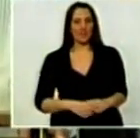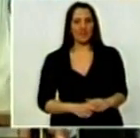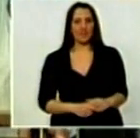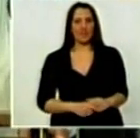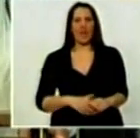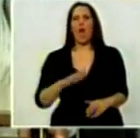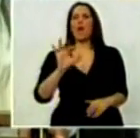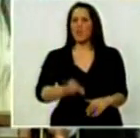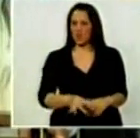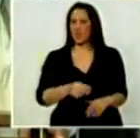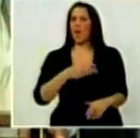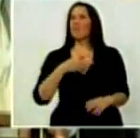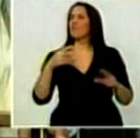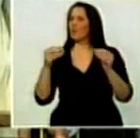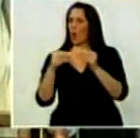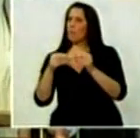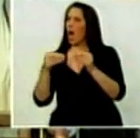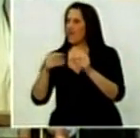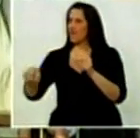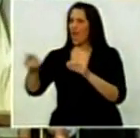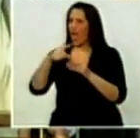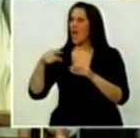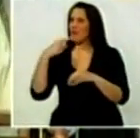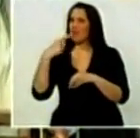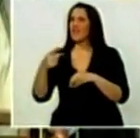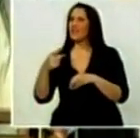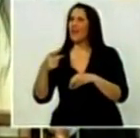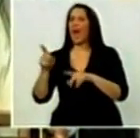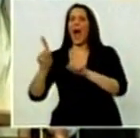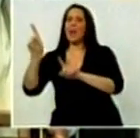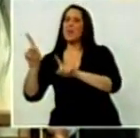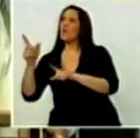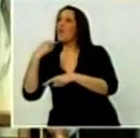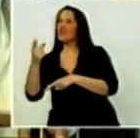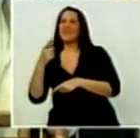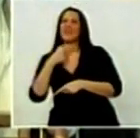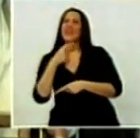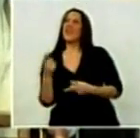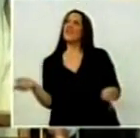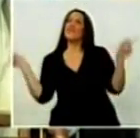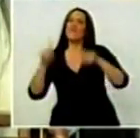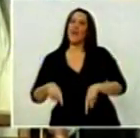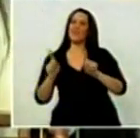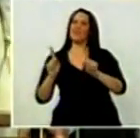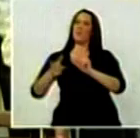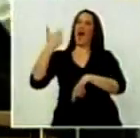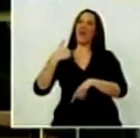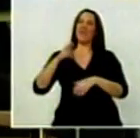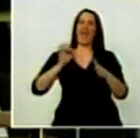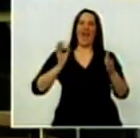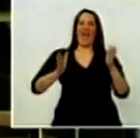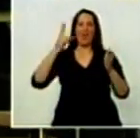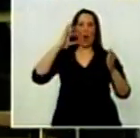compañeros dicen que hay algunos que quieren volver a los 90, 1990, me parece que esto ni a los 90, esto quieren volver